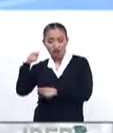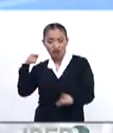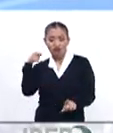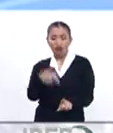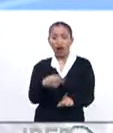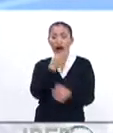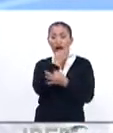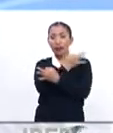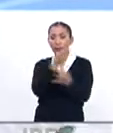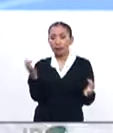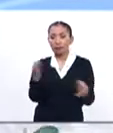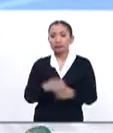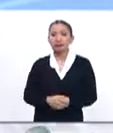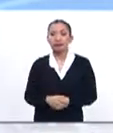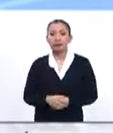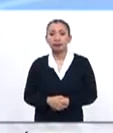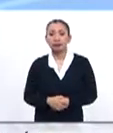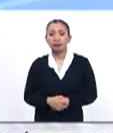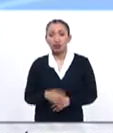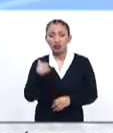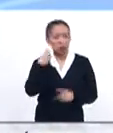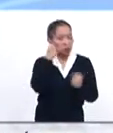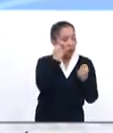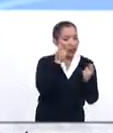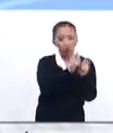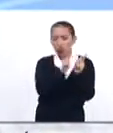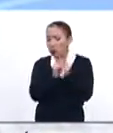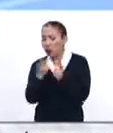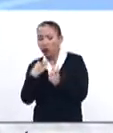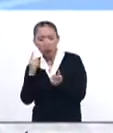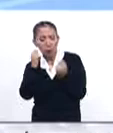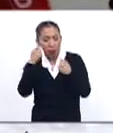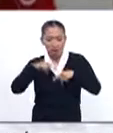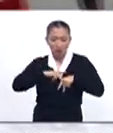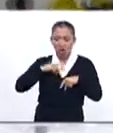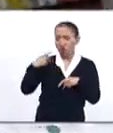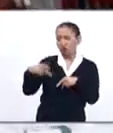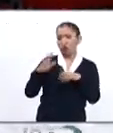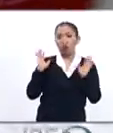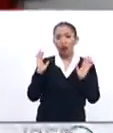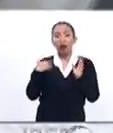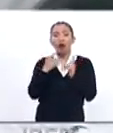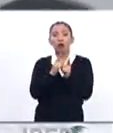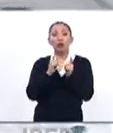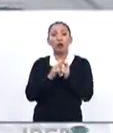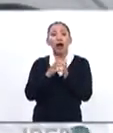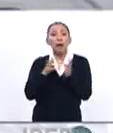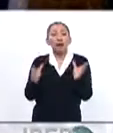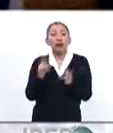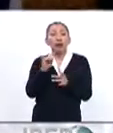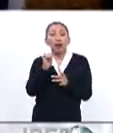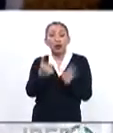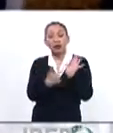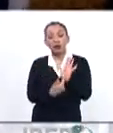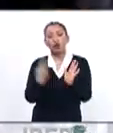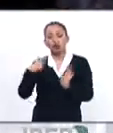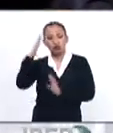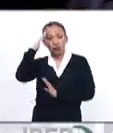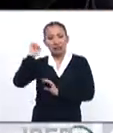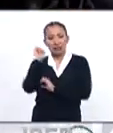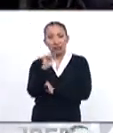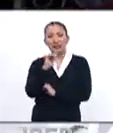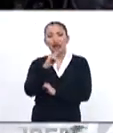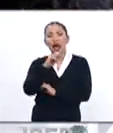mano y divulgarlo, sea del partido, sea que esté al lado mío. El Frente Amplio por la Democracia presentó al dirigente